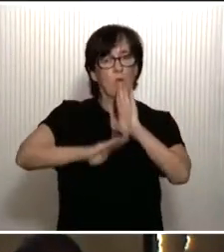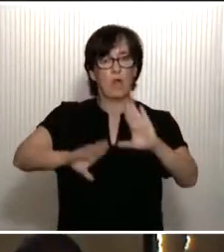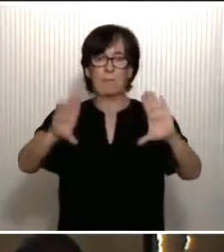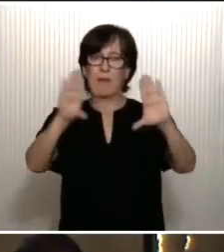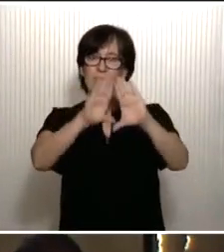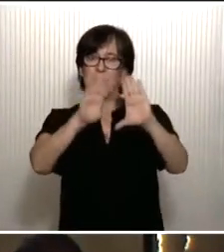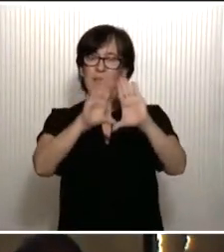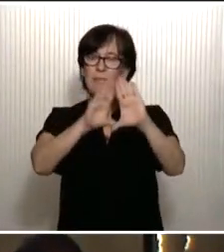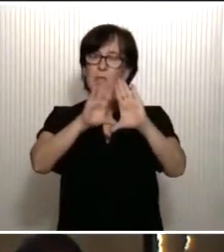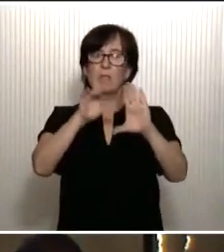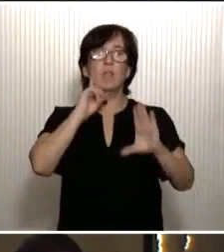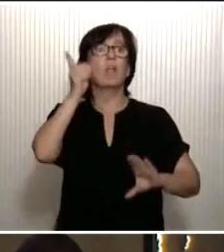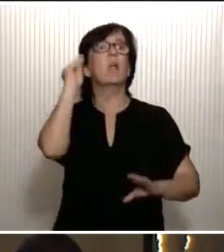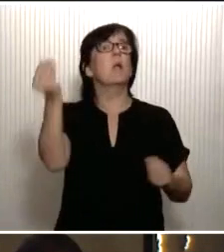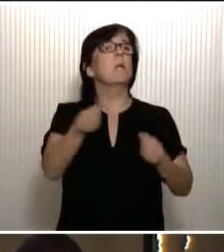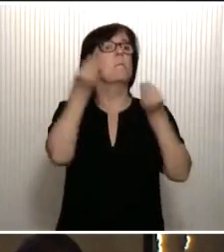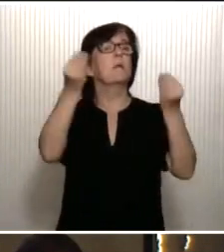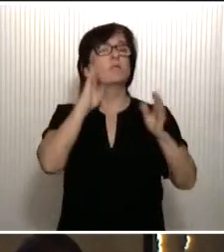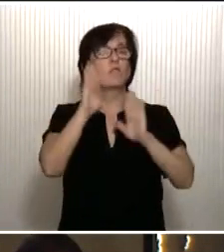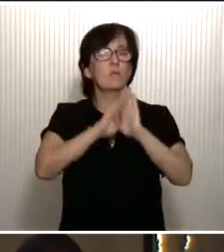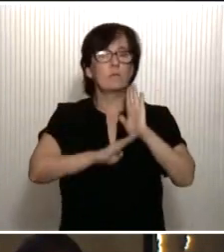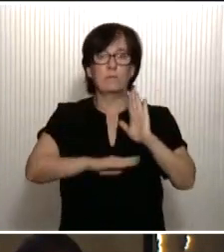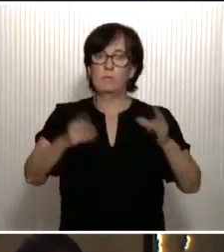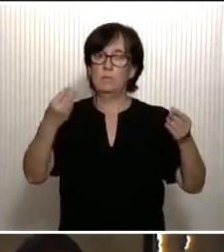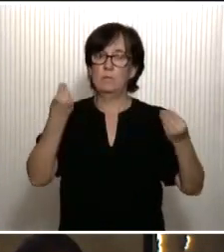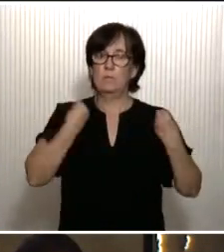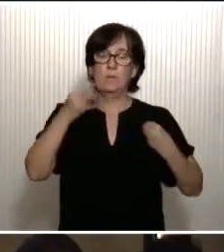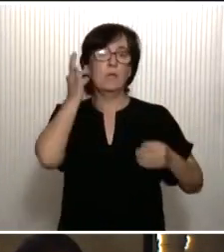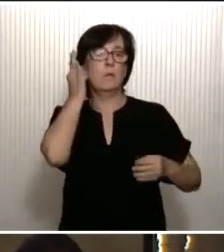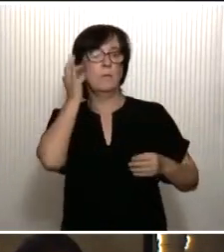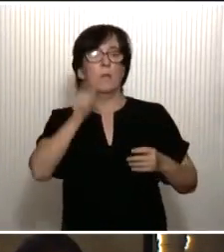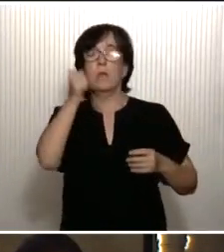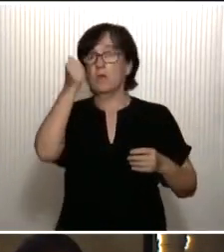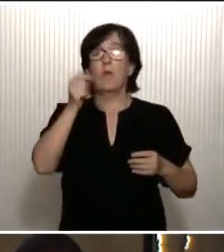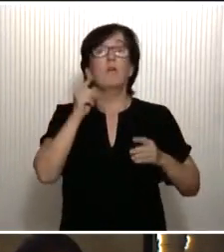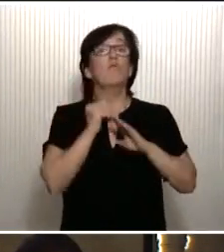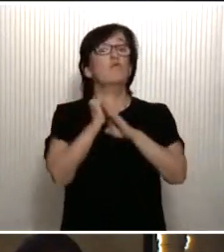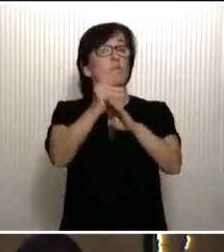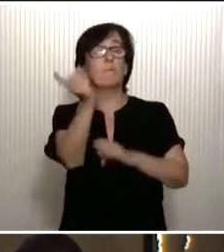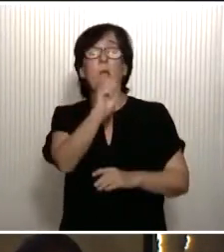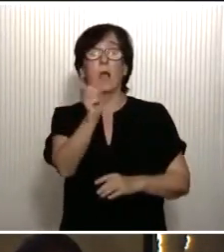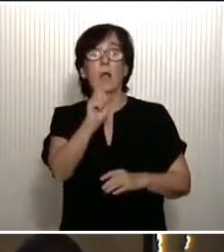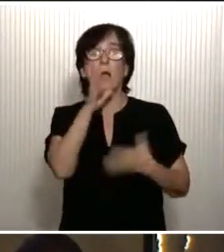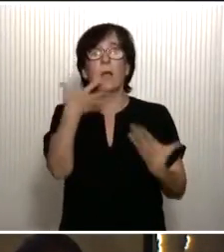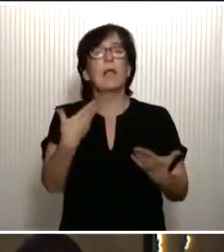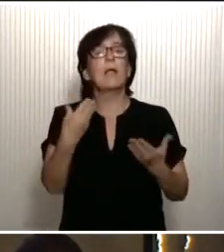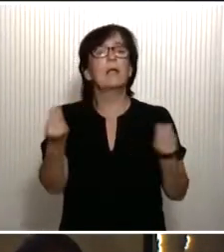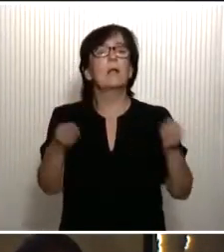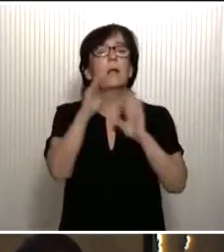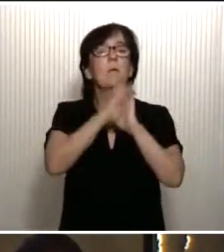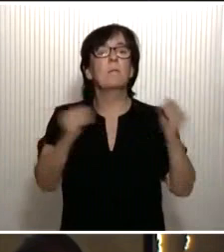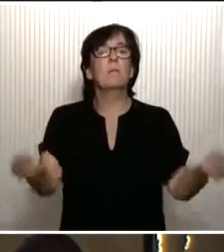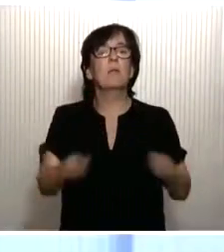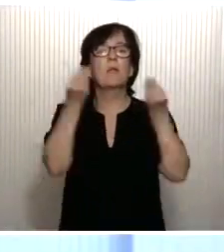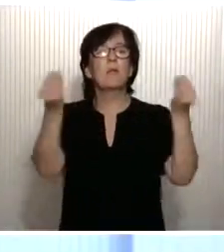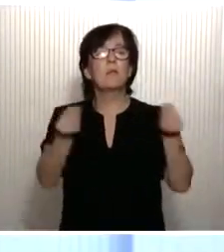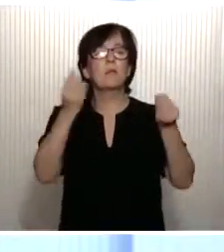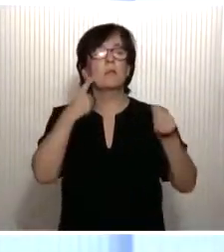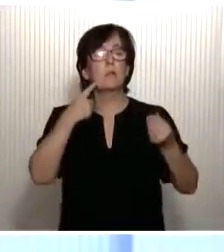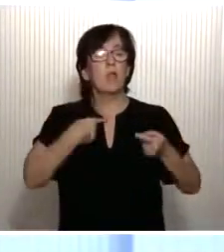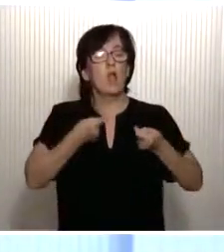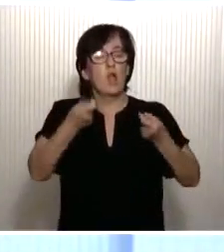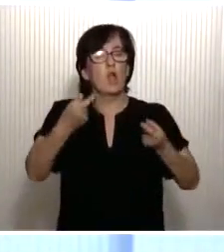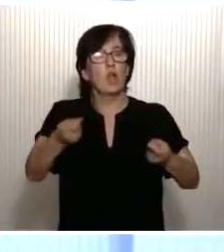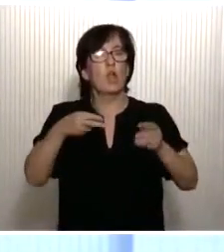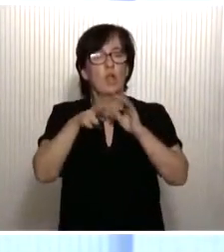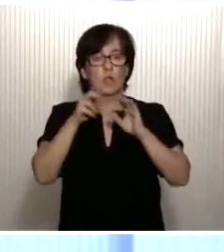no es solo un programa para mejorar las condiciones de las mujeres, que ya con eso bastaría, es un programa para mejorar las potencialidades del